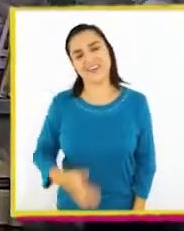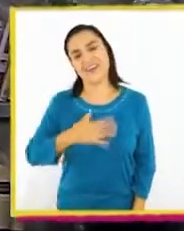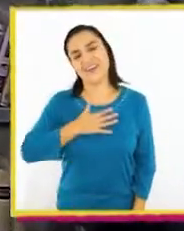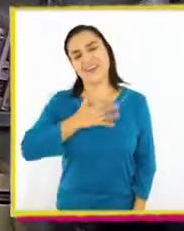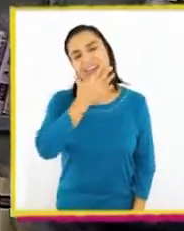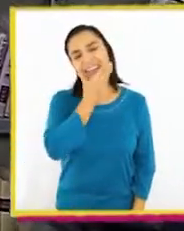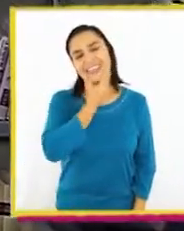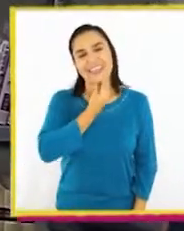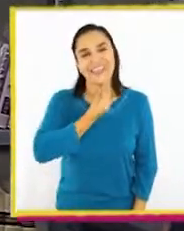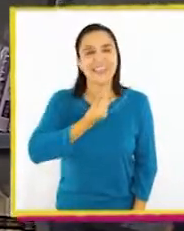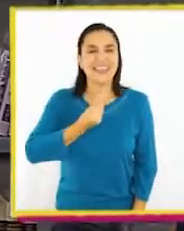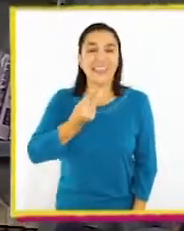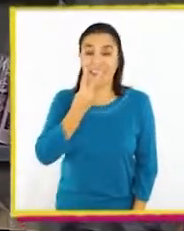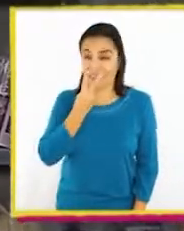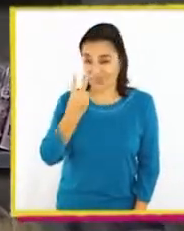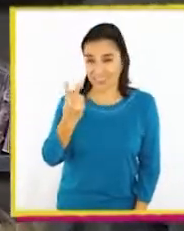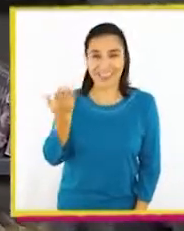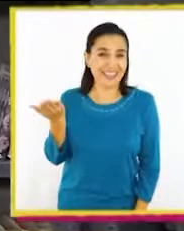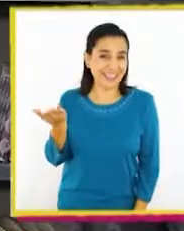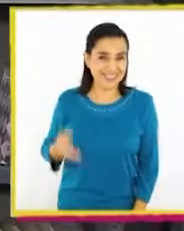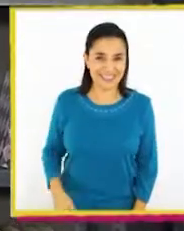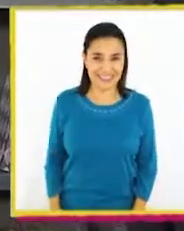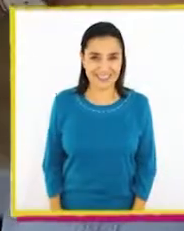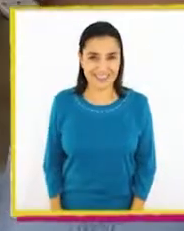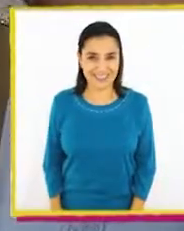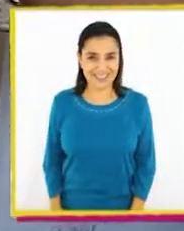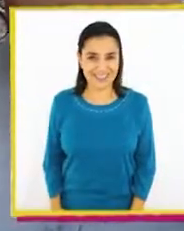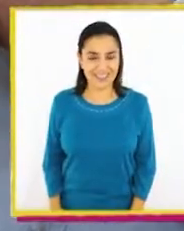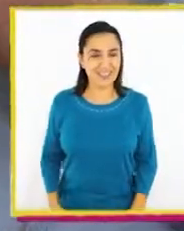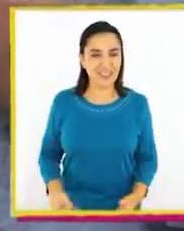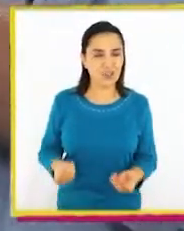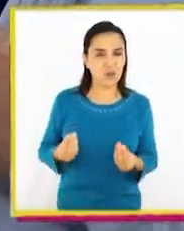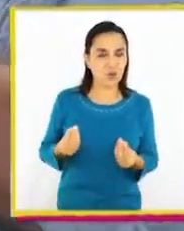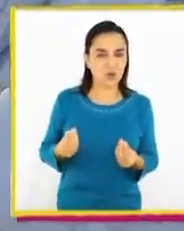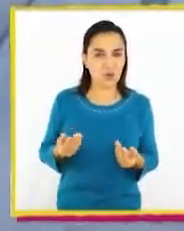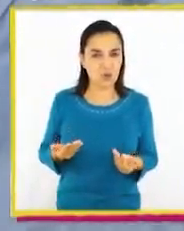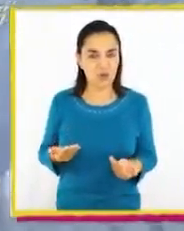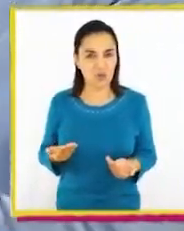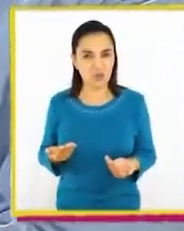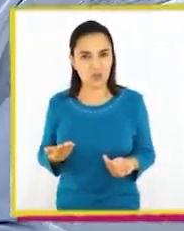¡Ay, qué linda se ve! ¡Miren! ¿Cómo?